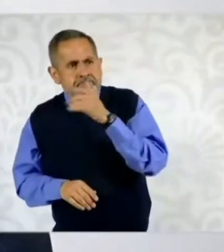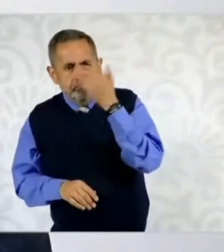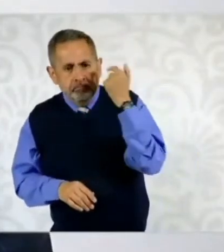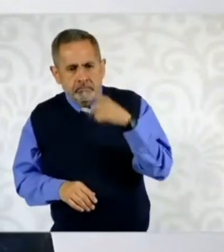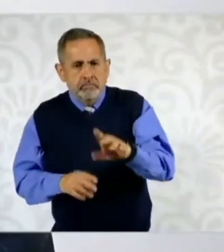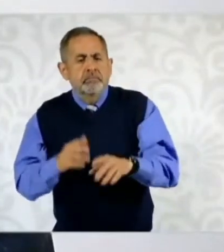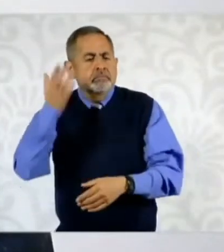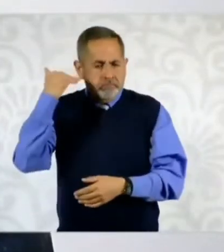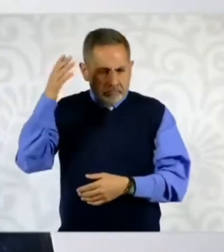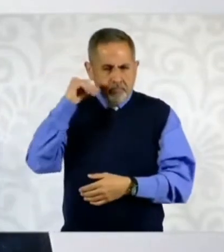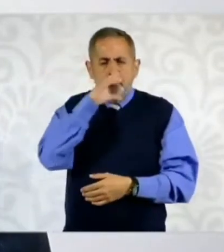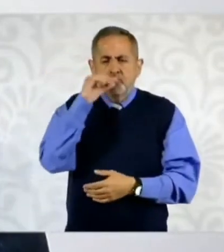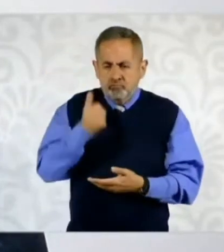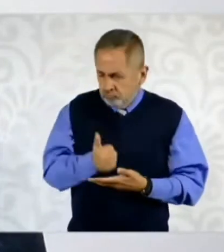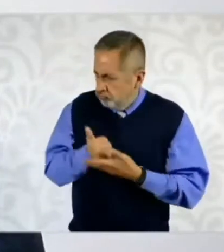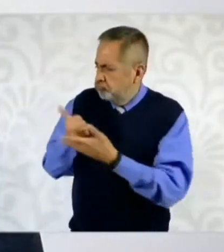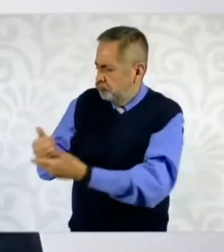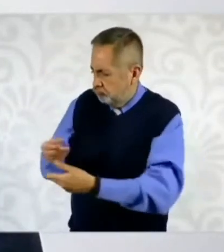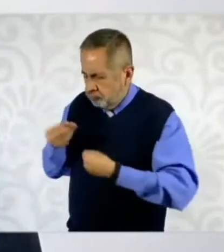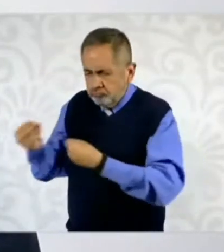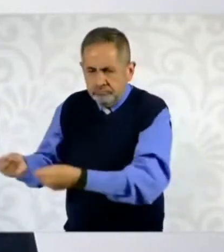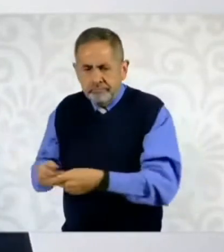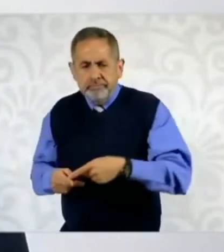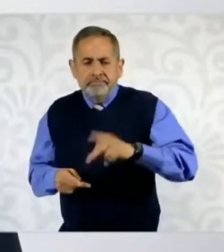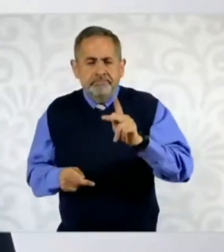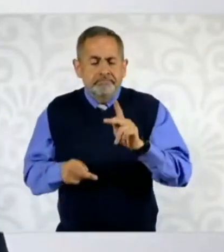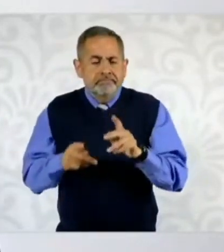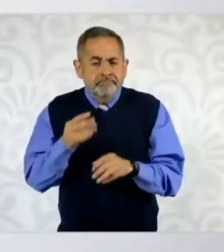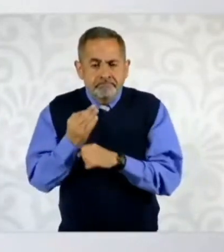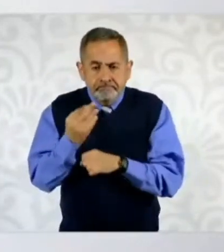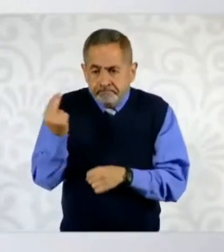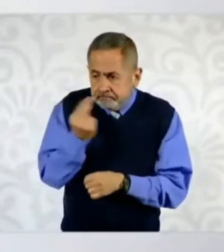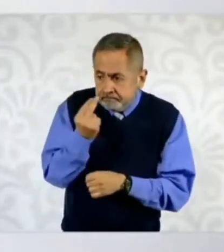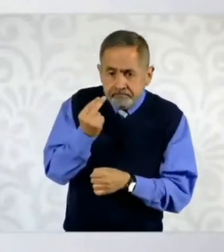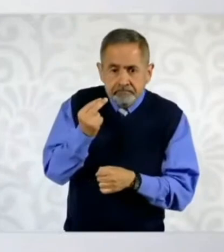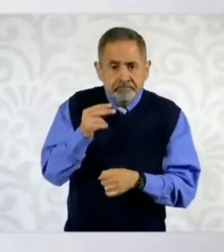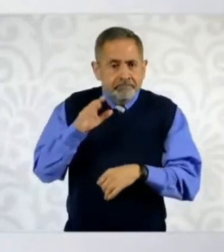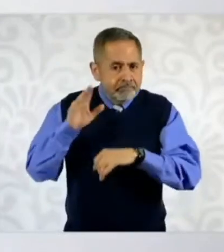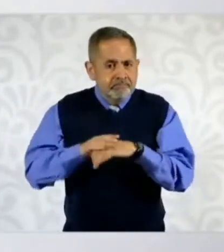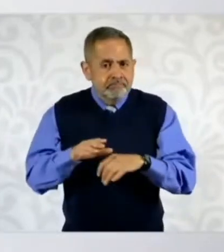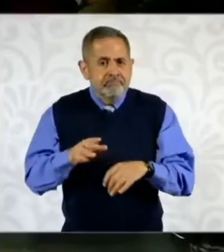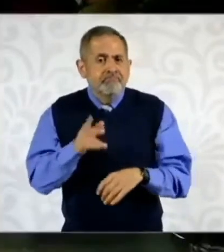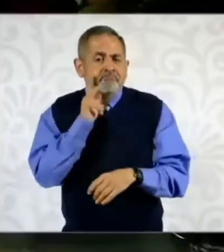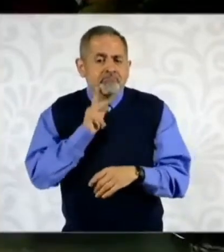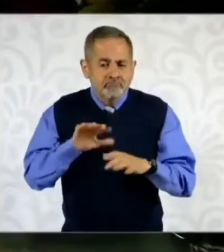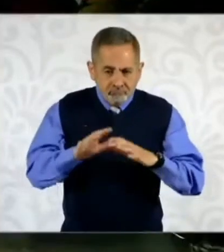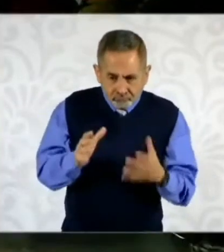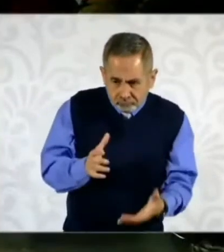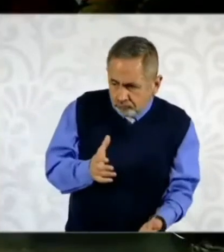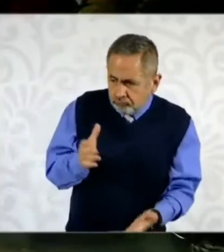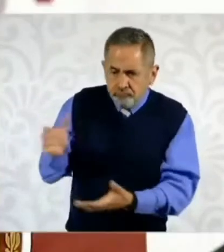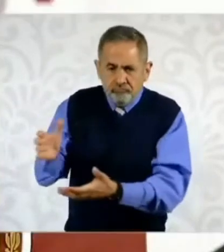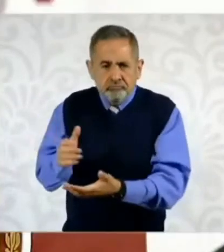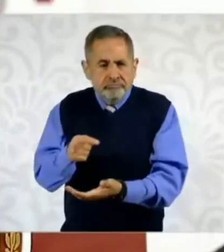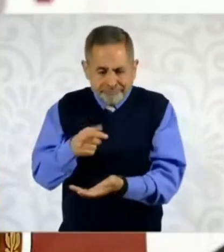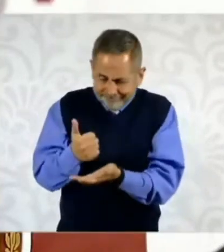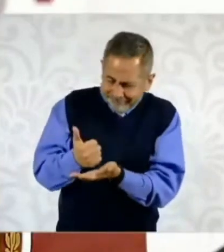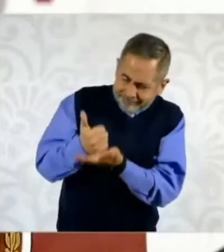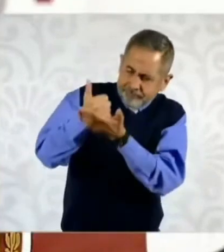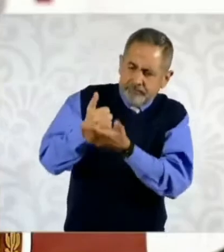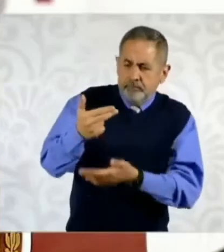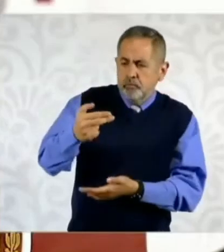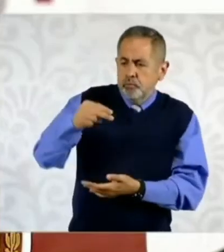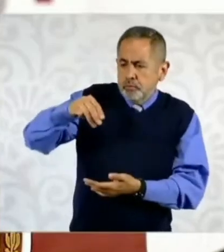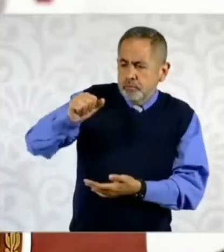momento a Cuba y se está viendo si es necesario también la ayuda de combustible, como ayuda humanitaria y es al